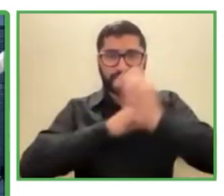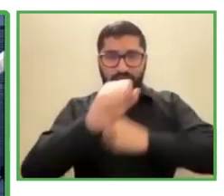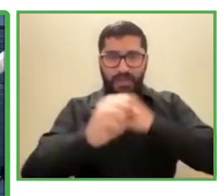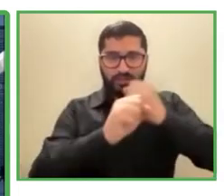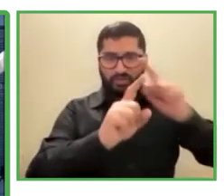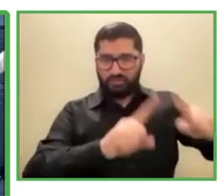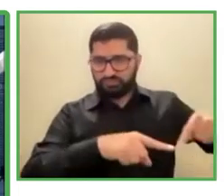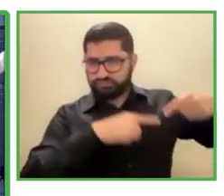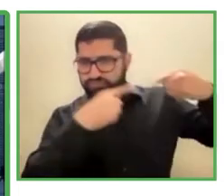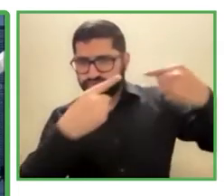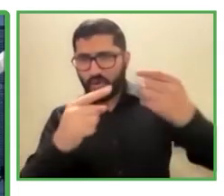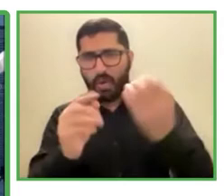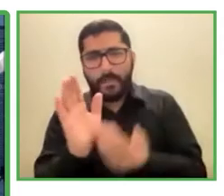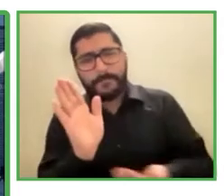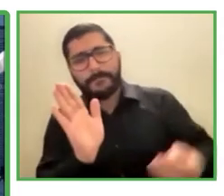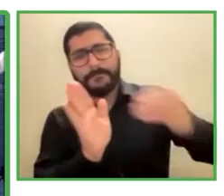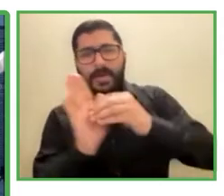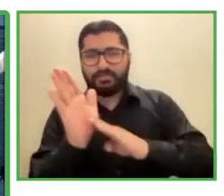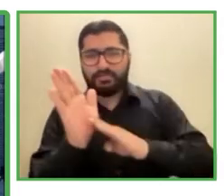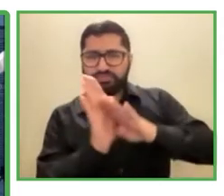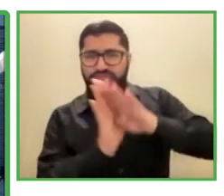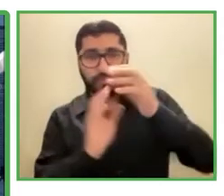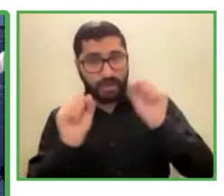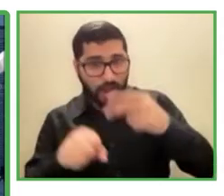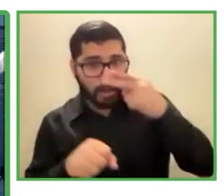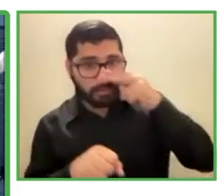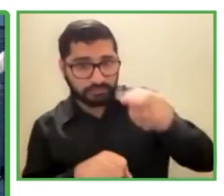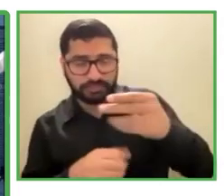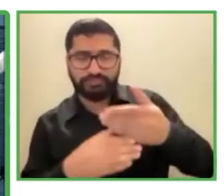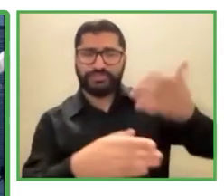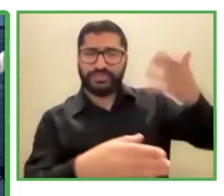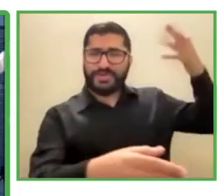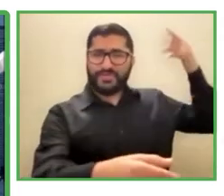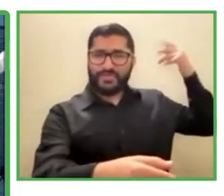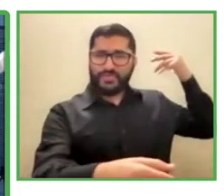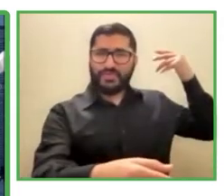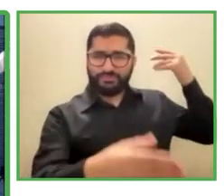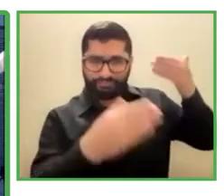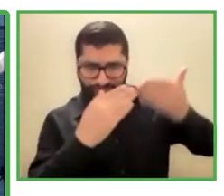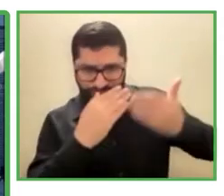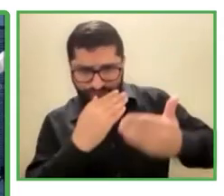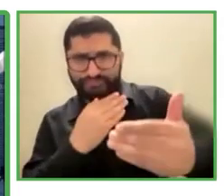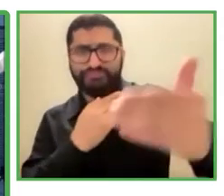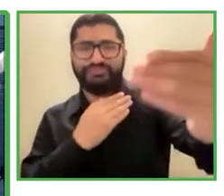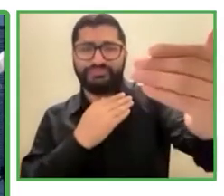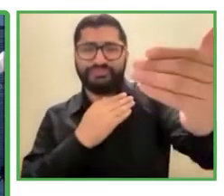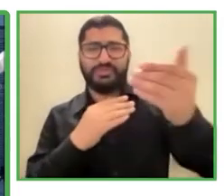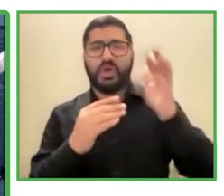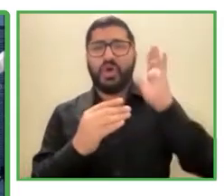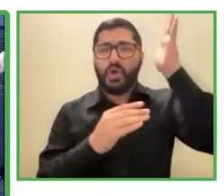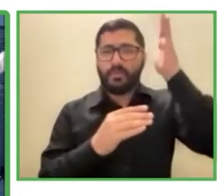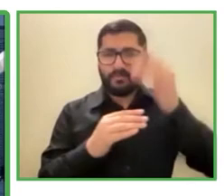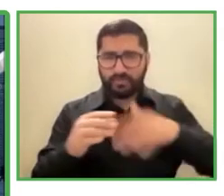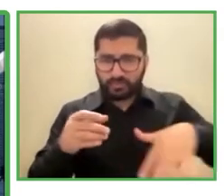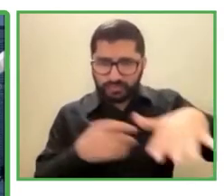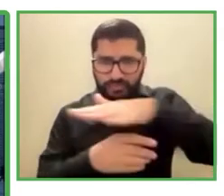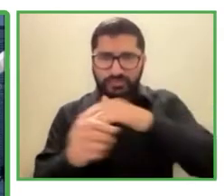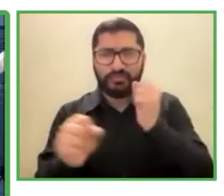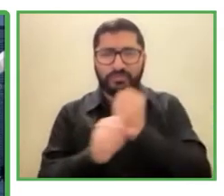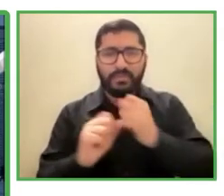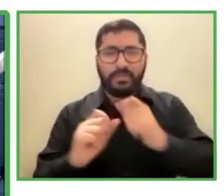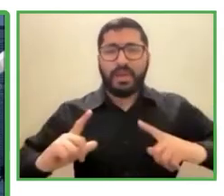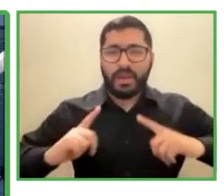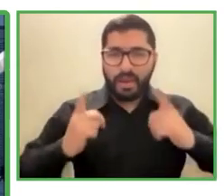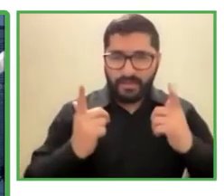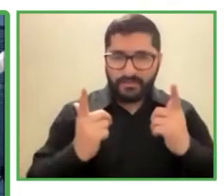por muchos años a pesar de las condiciones en las que viven y para recapitular el propósito de la existencia de que Nashtim